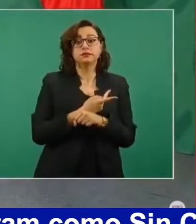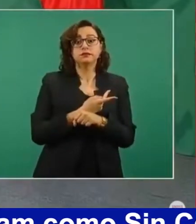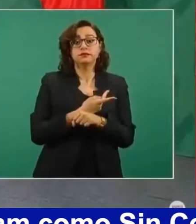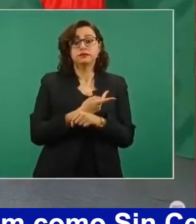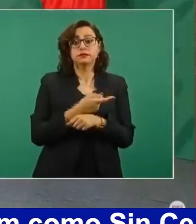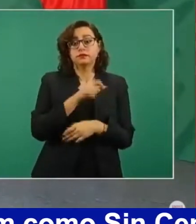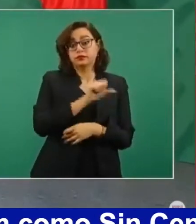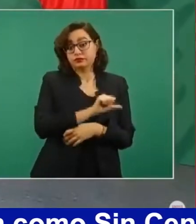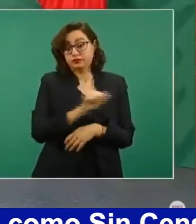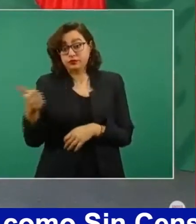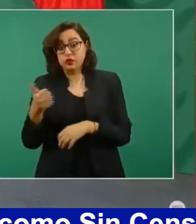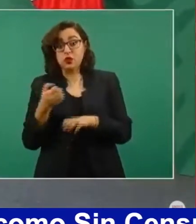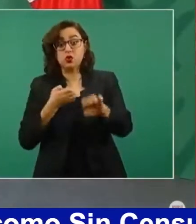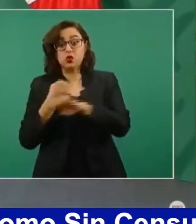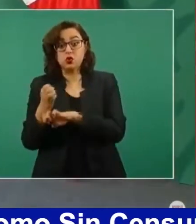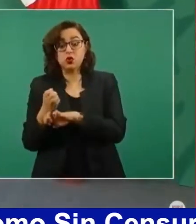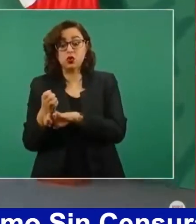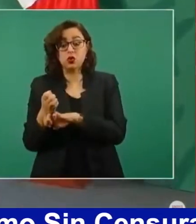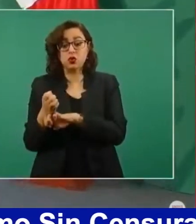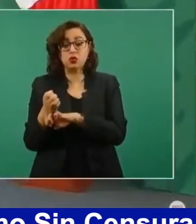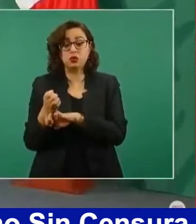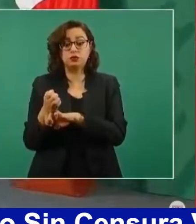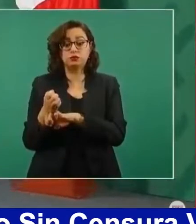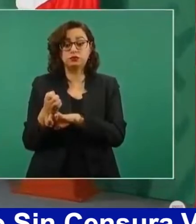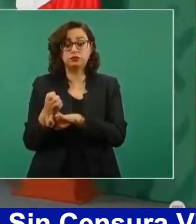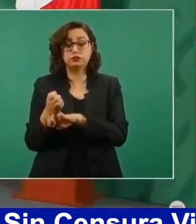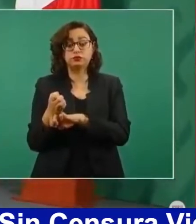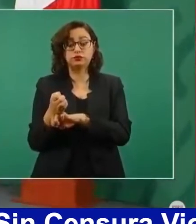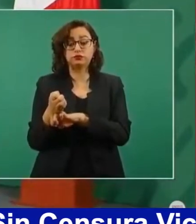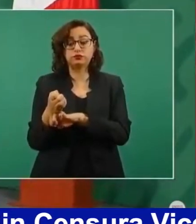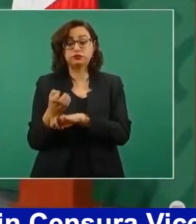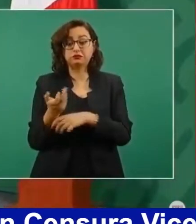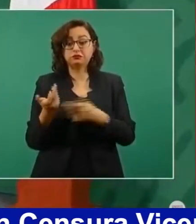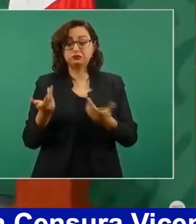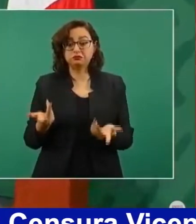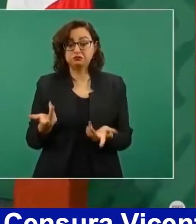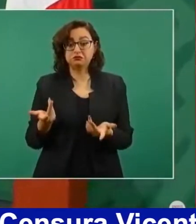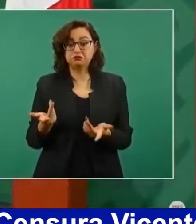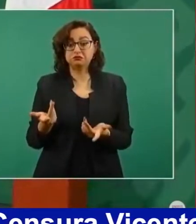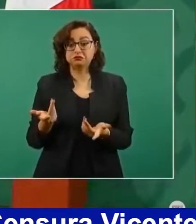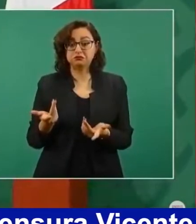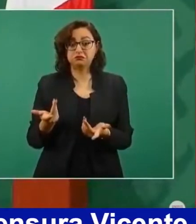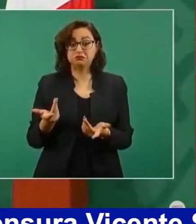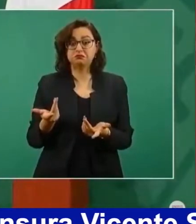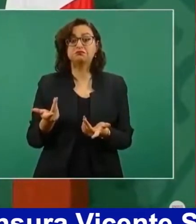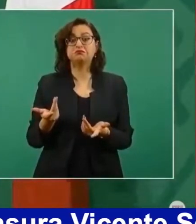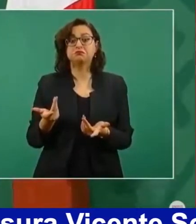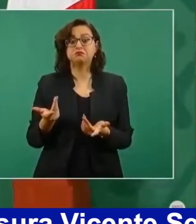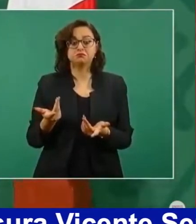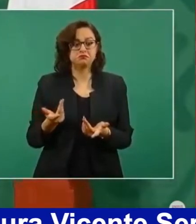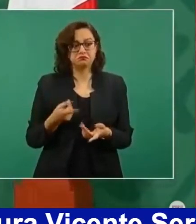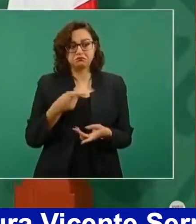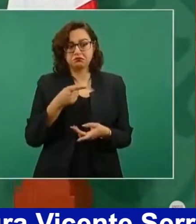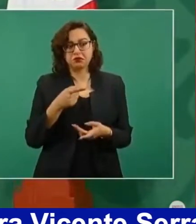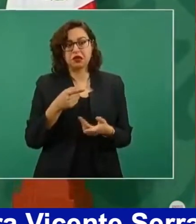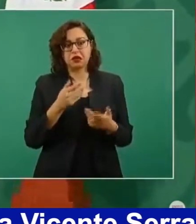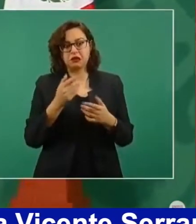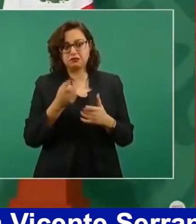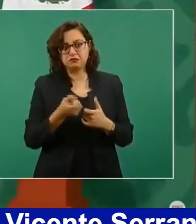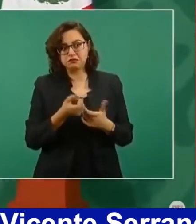no hemos avanzado lo suficiente,